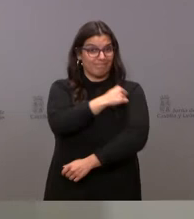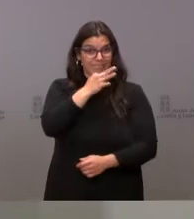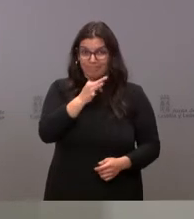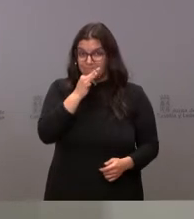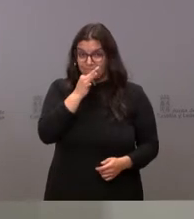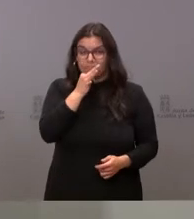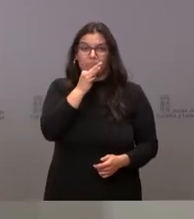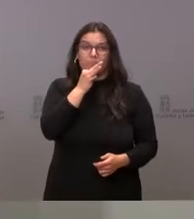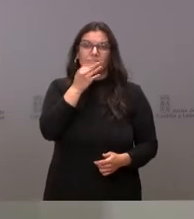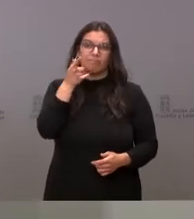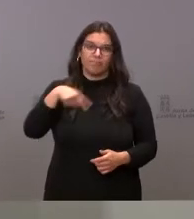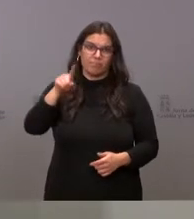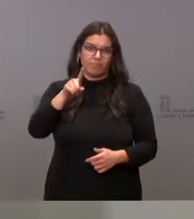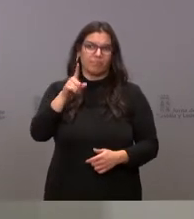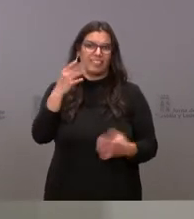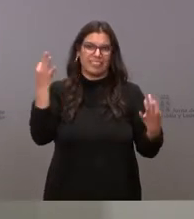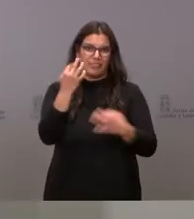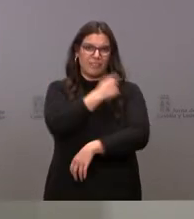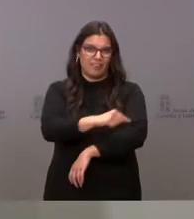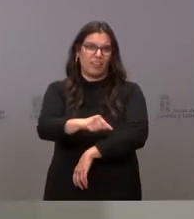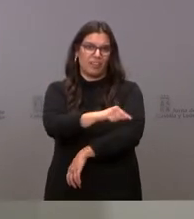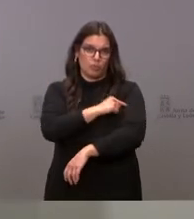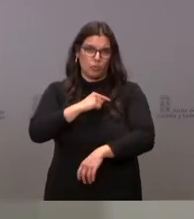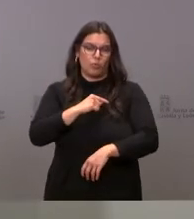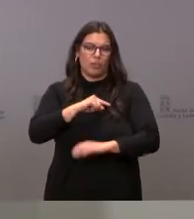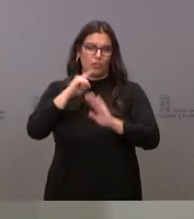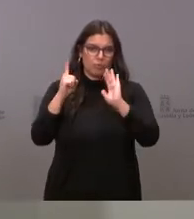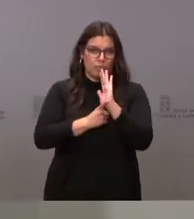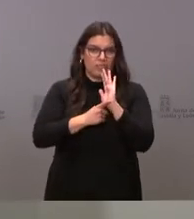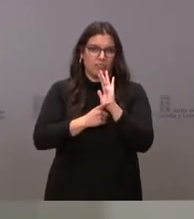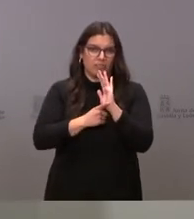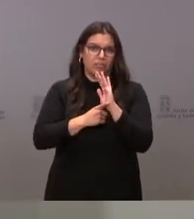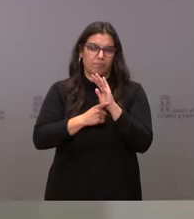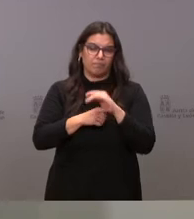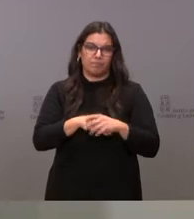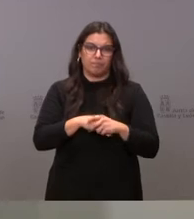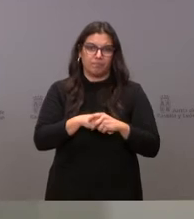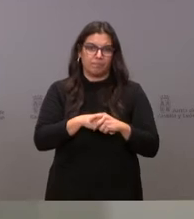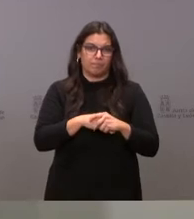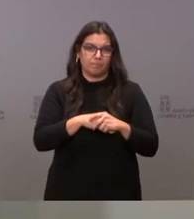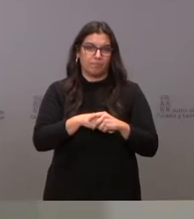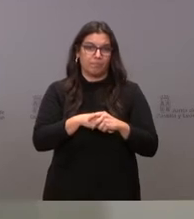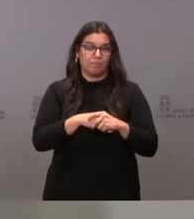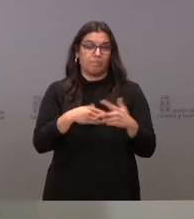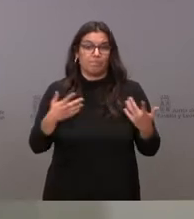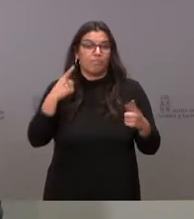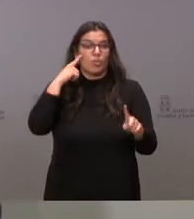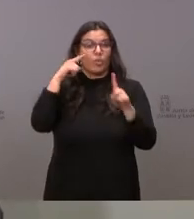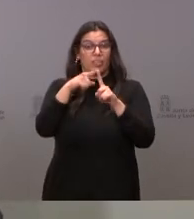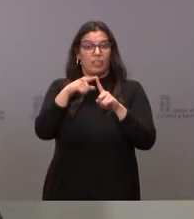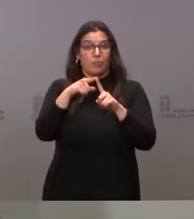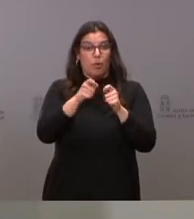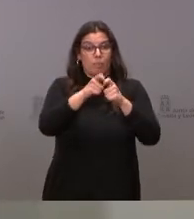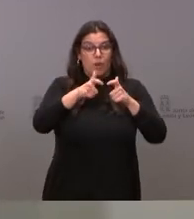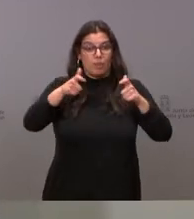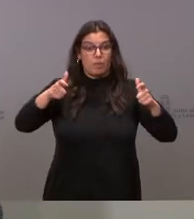hayan vacunado, a completar el proceso de vacunación para evitar un incremento